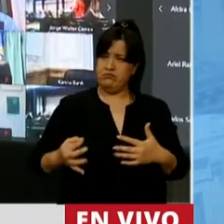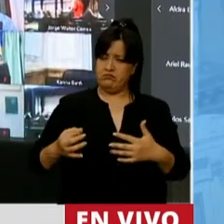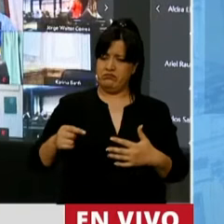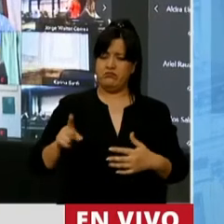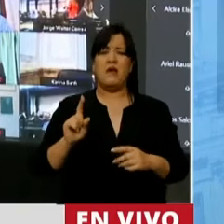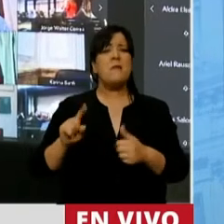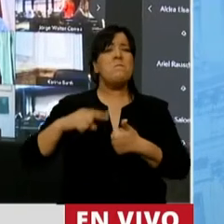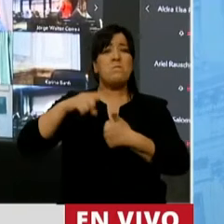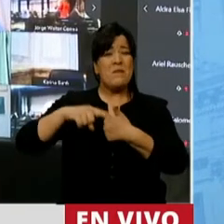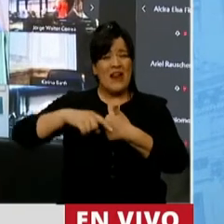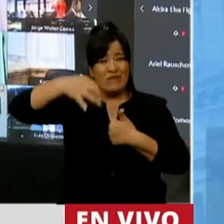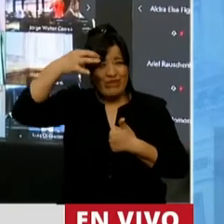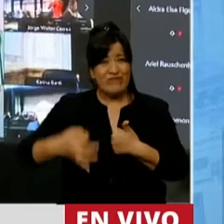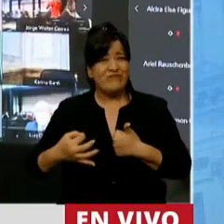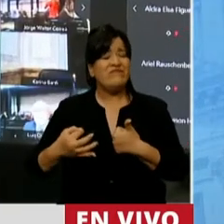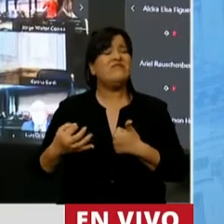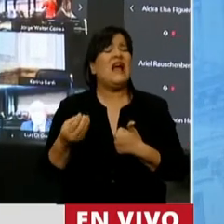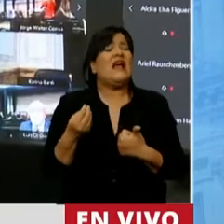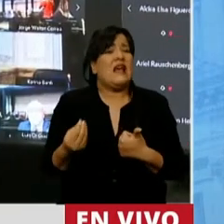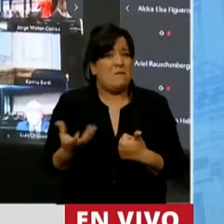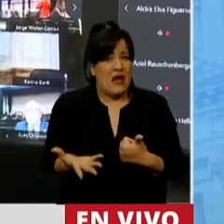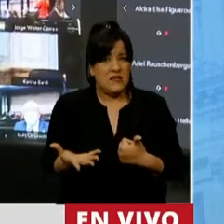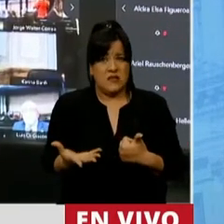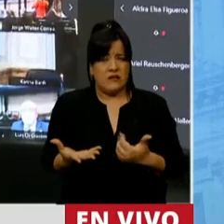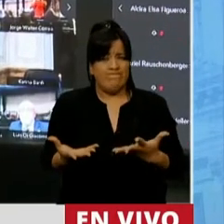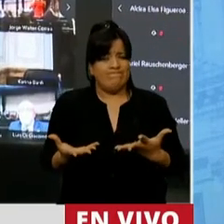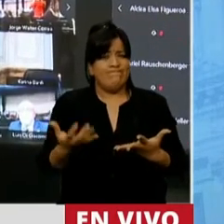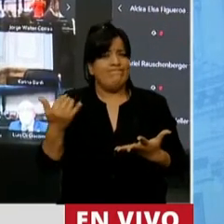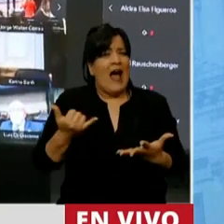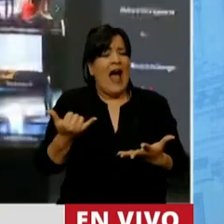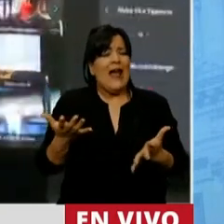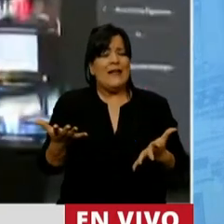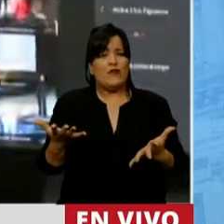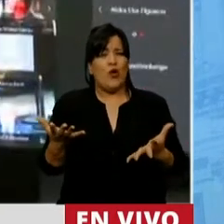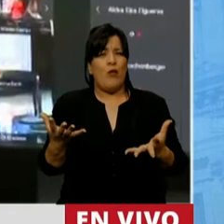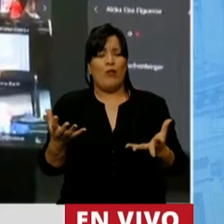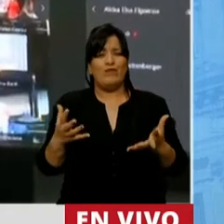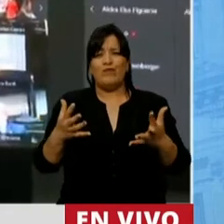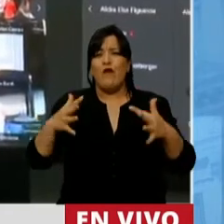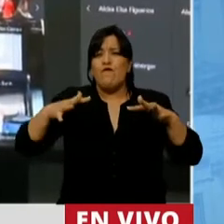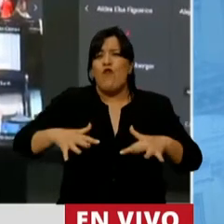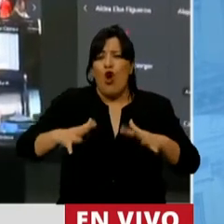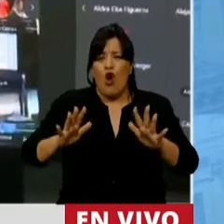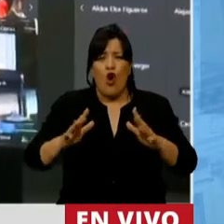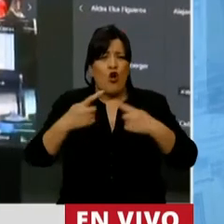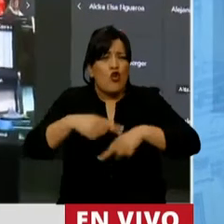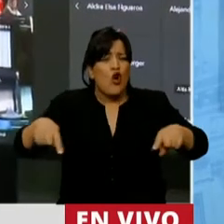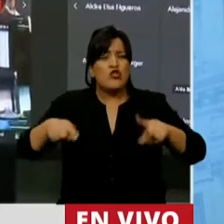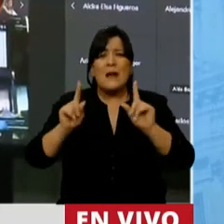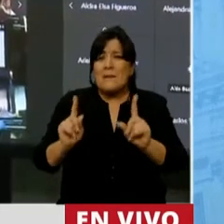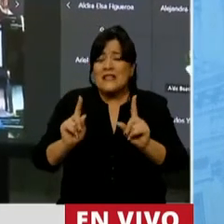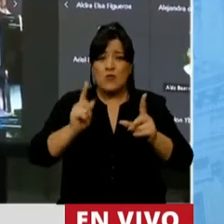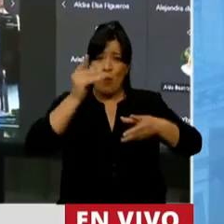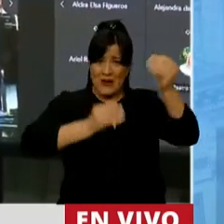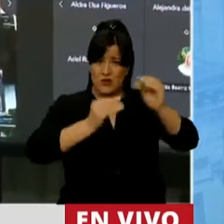La primera de ellas es que hay una absoluta inconsistencia al margen de las planteadas en el